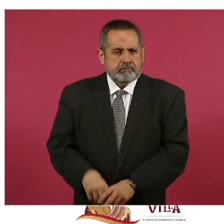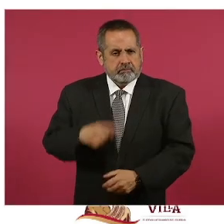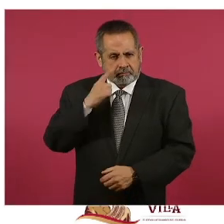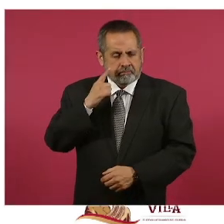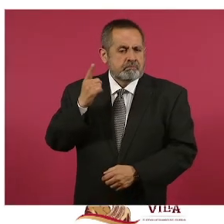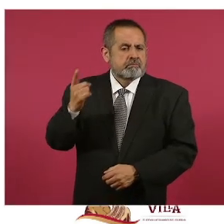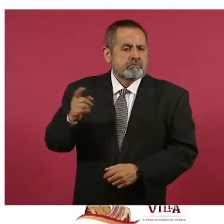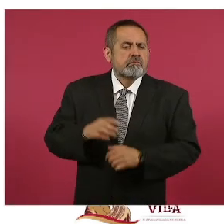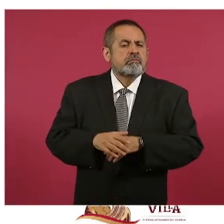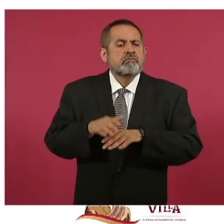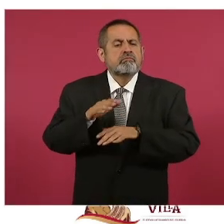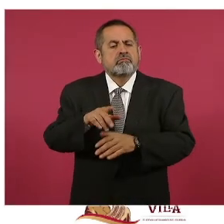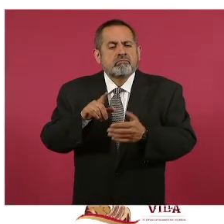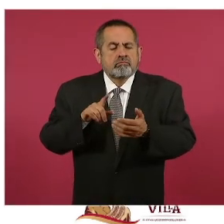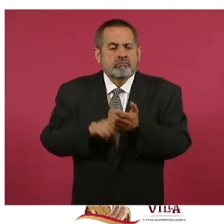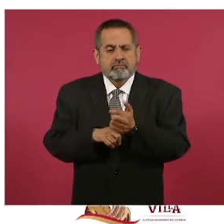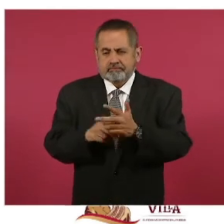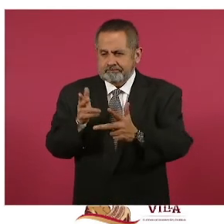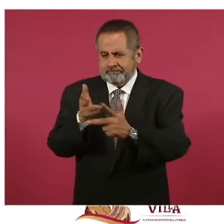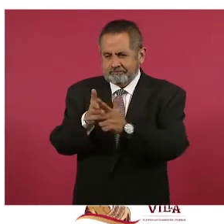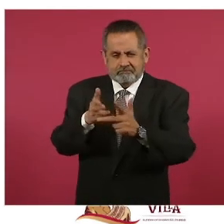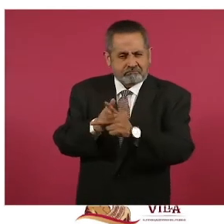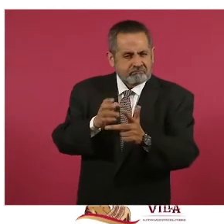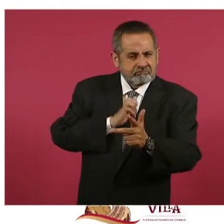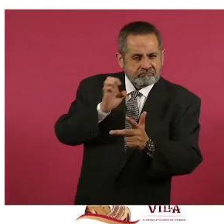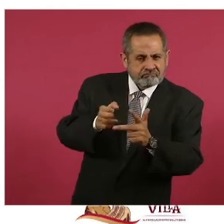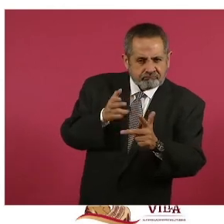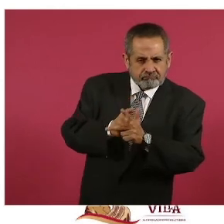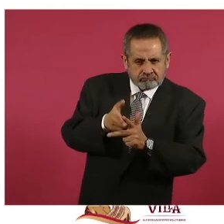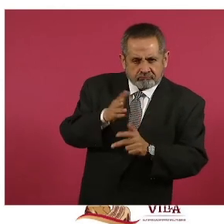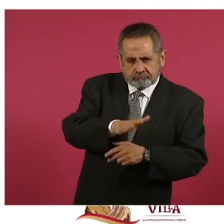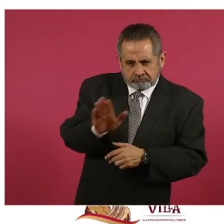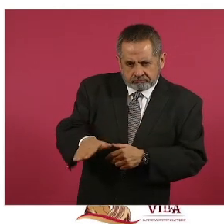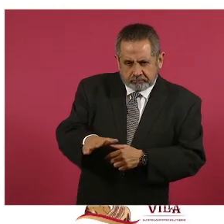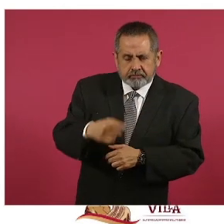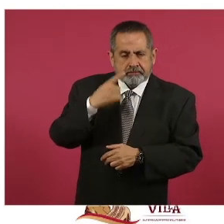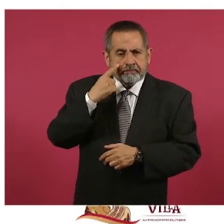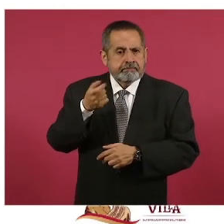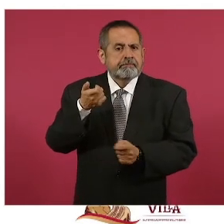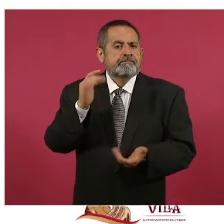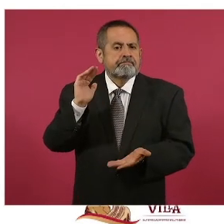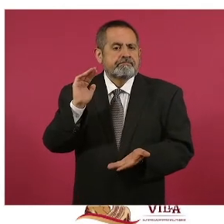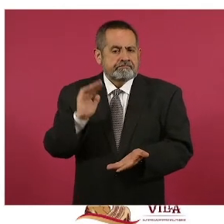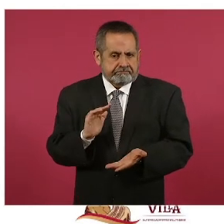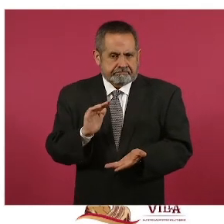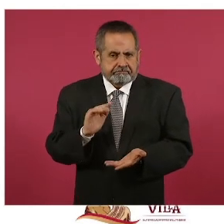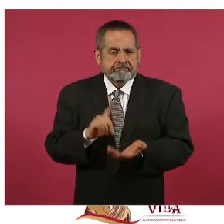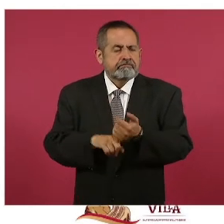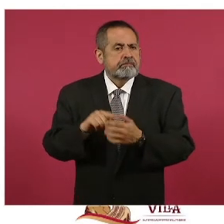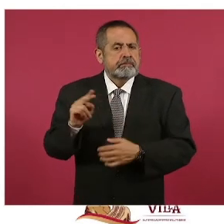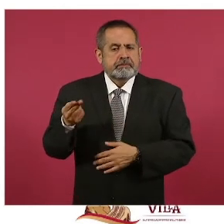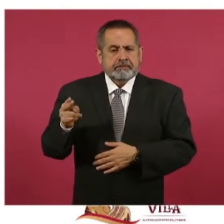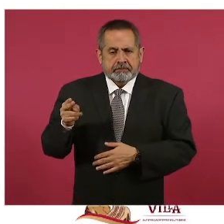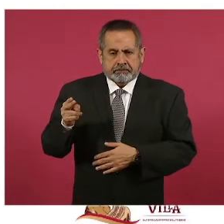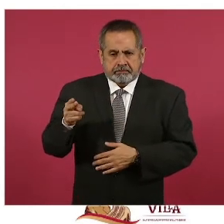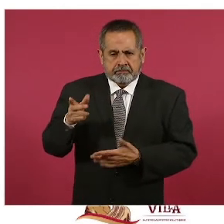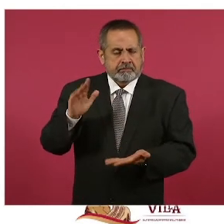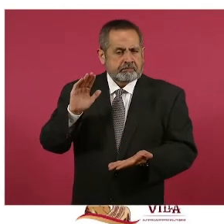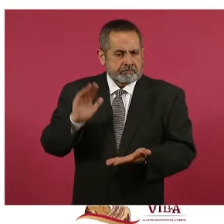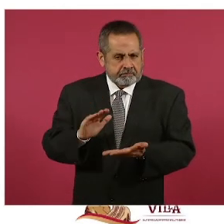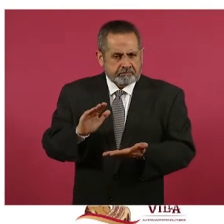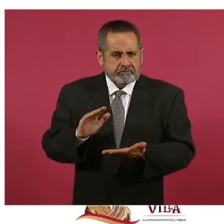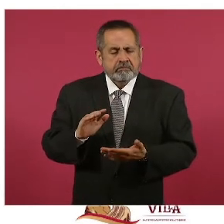En el caso del homicidio doloso, tenemos una baja en el mes de noviembre y